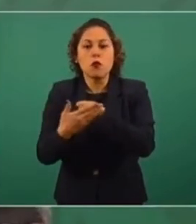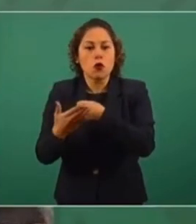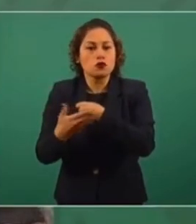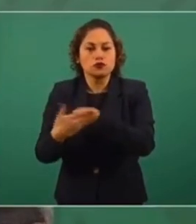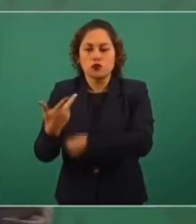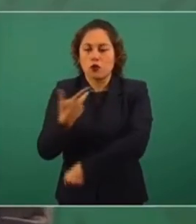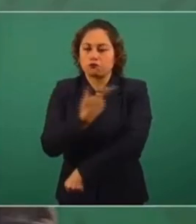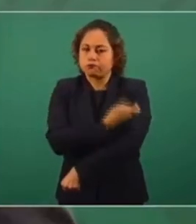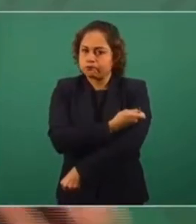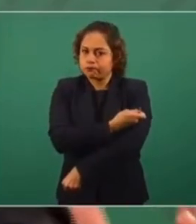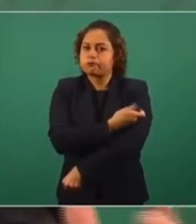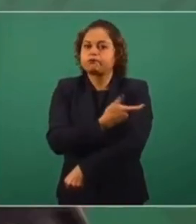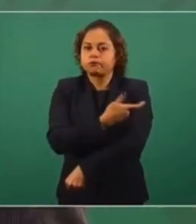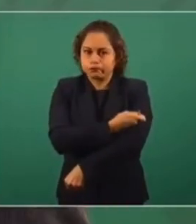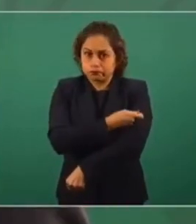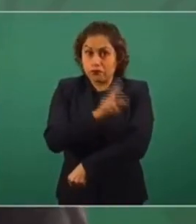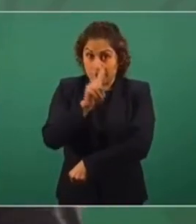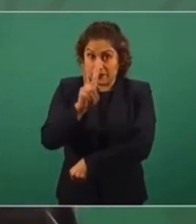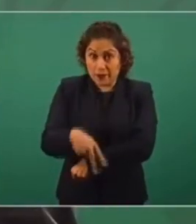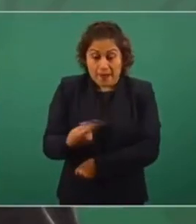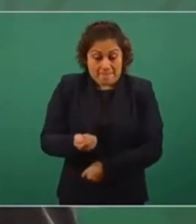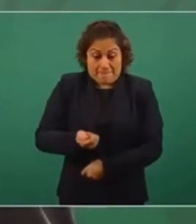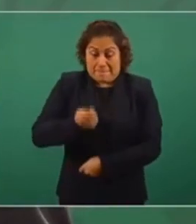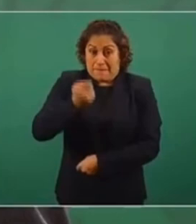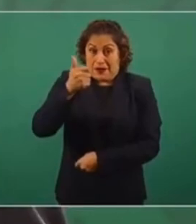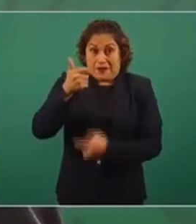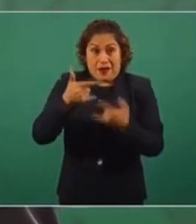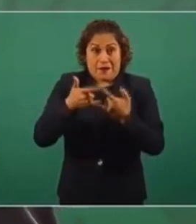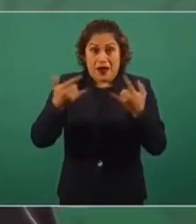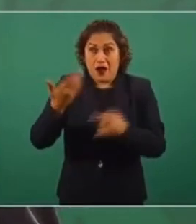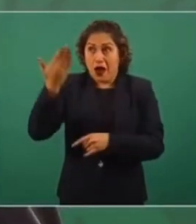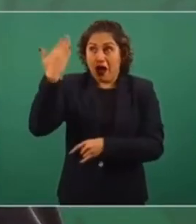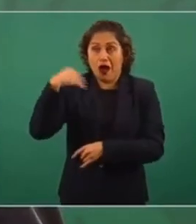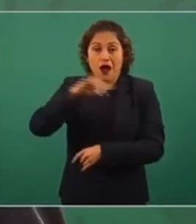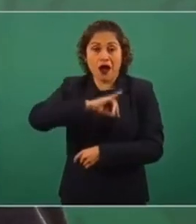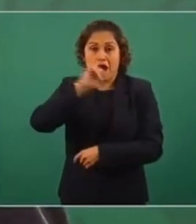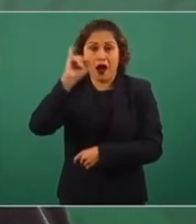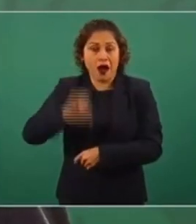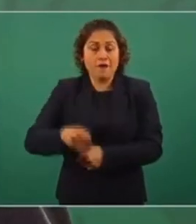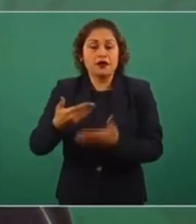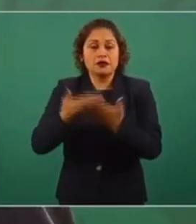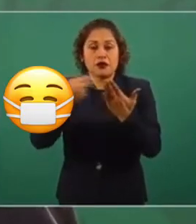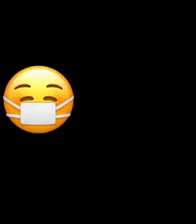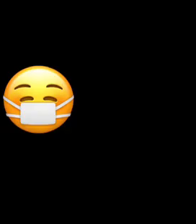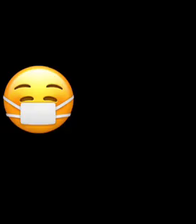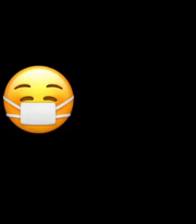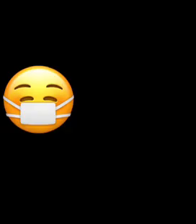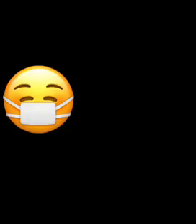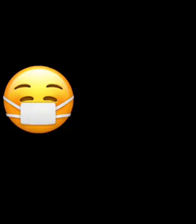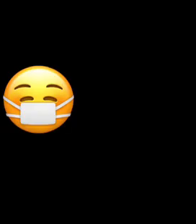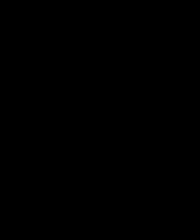rápido. Insisto, el operativo nunca se había visto en el Programa Nacional de Vacunación.